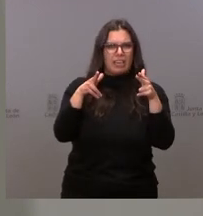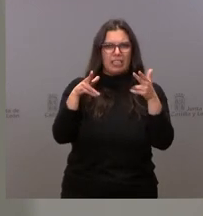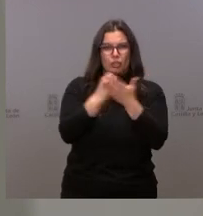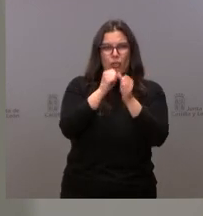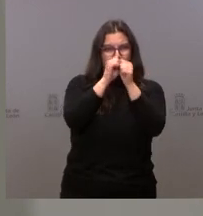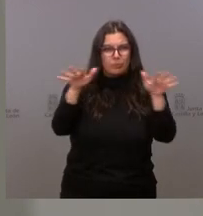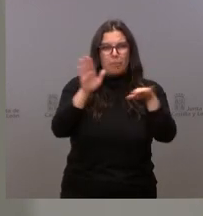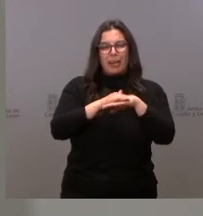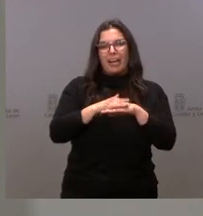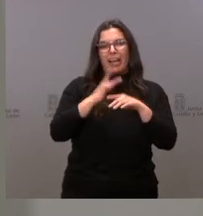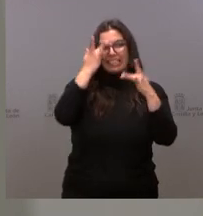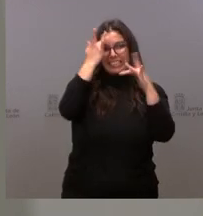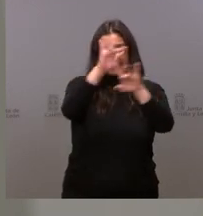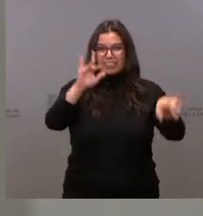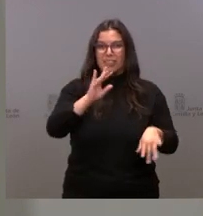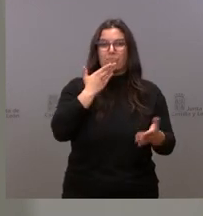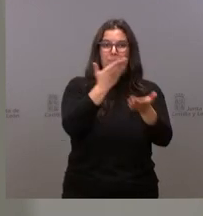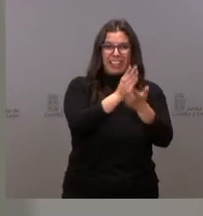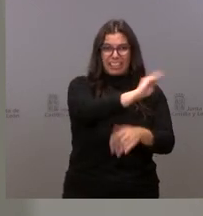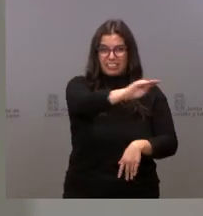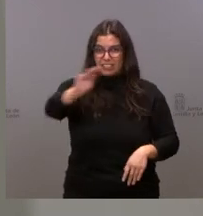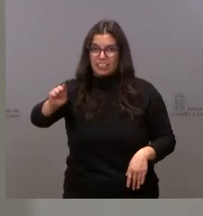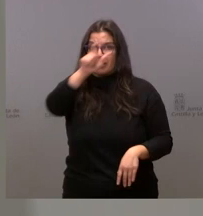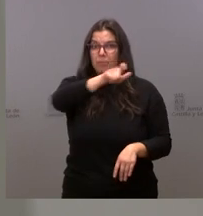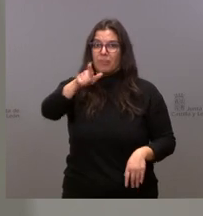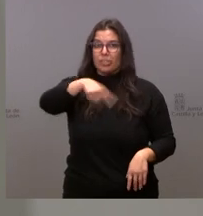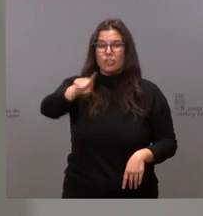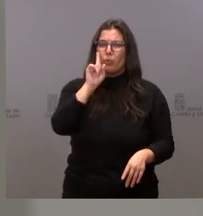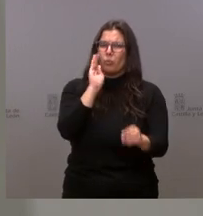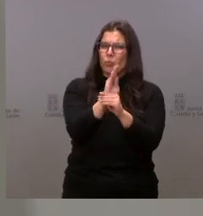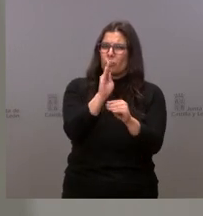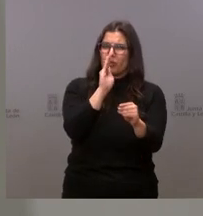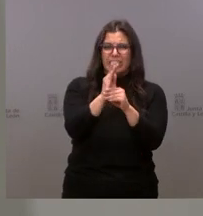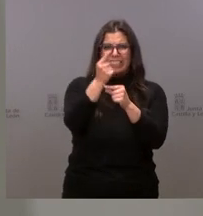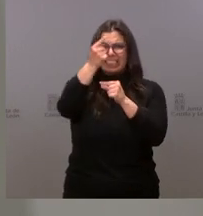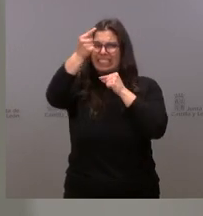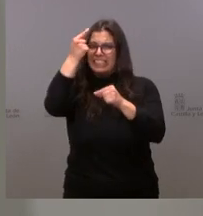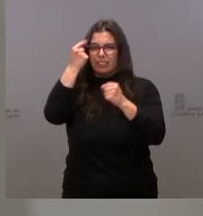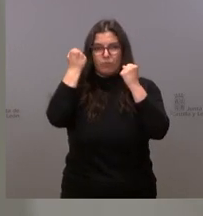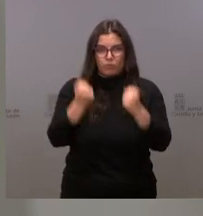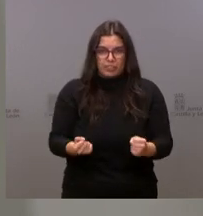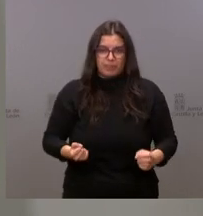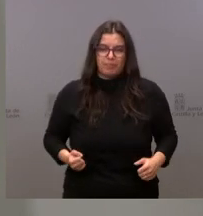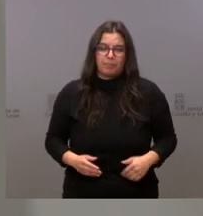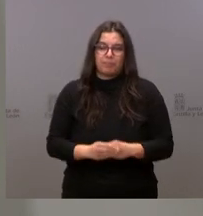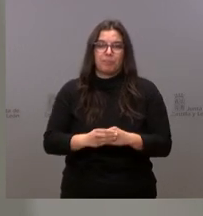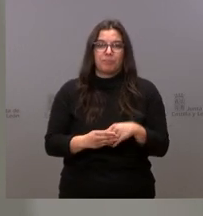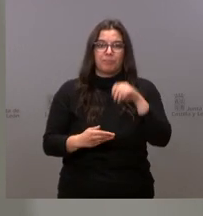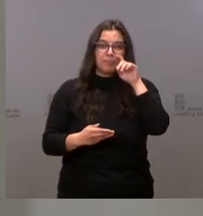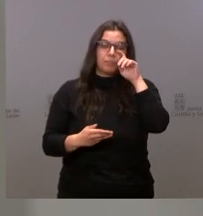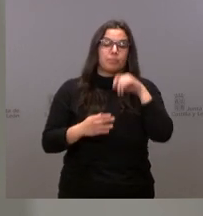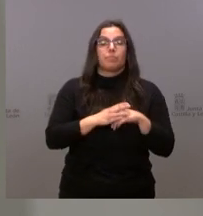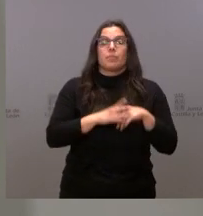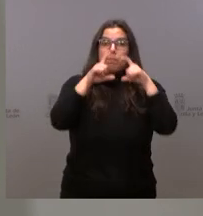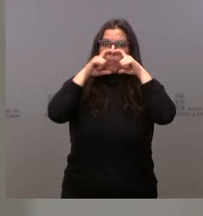hacer un llamamiento a nuestra población para extremar las medidas de precaución. Continuar con el